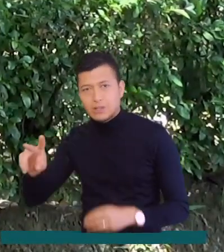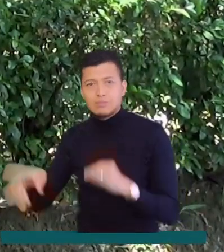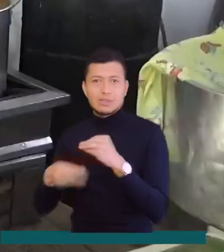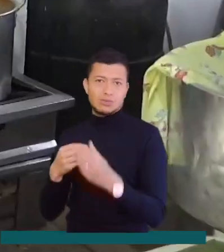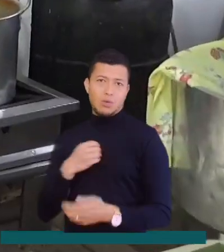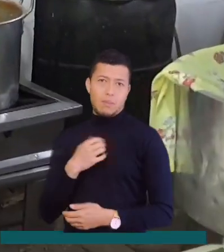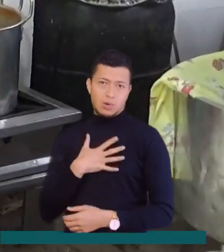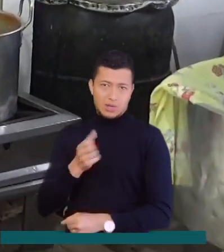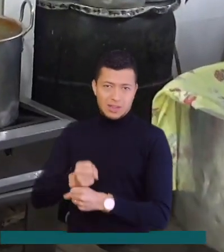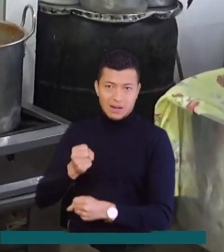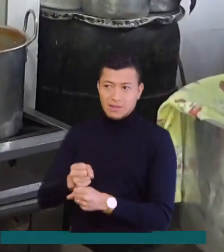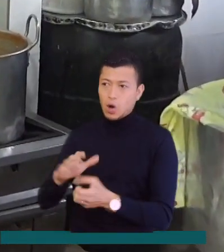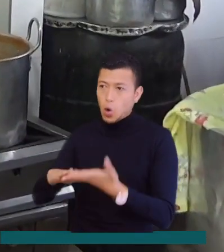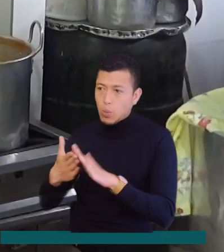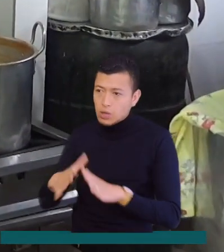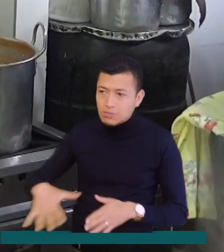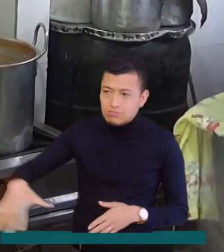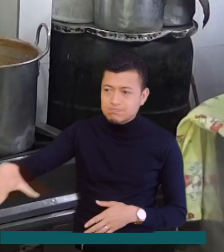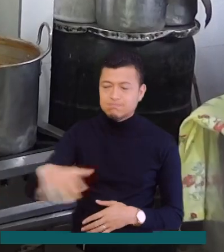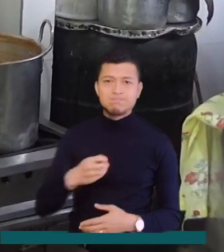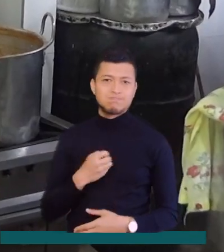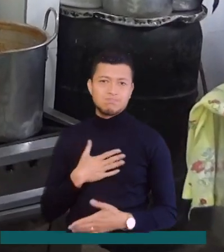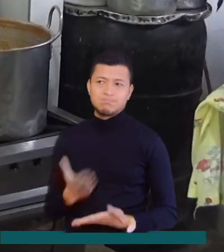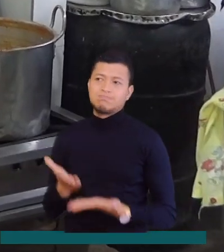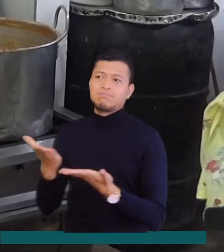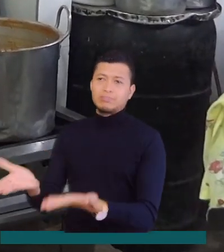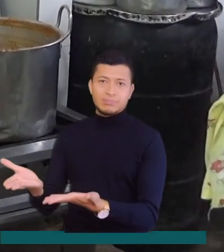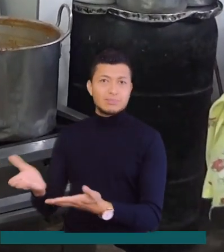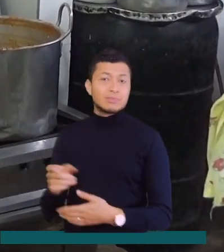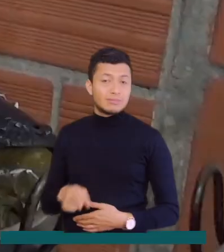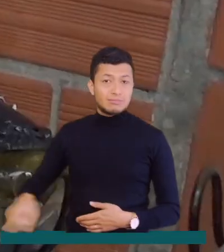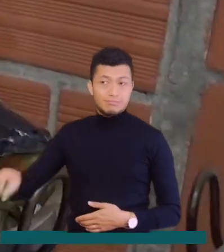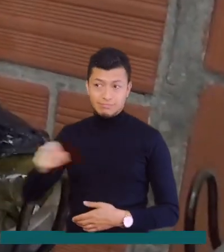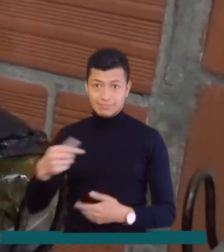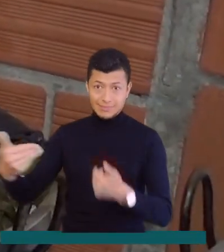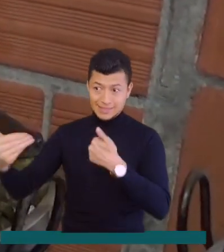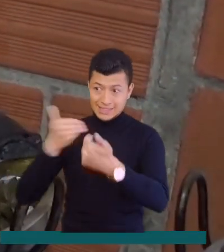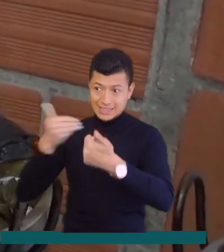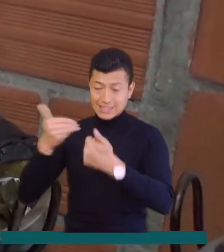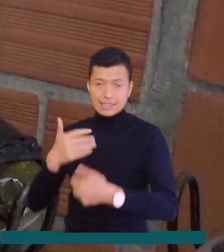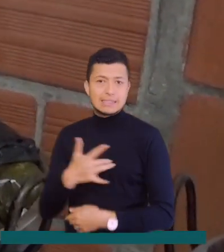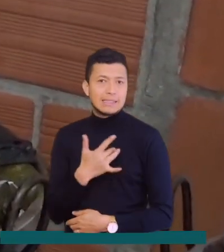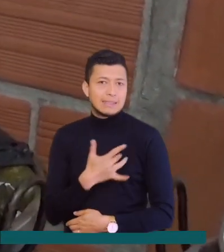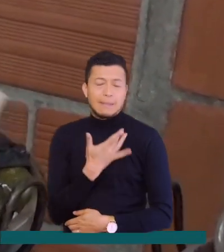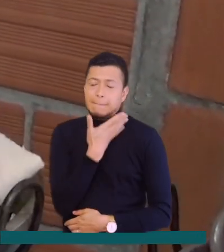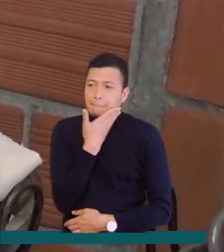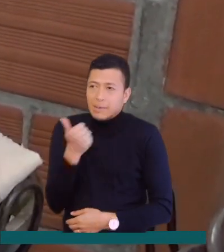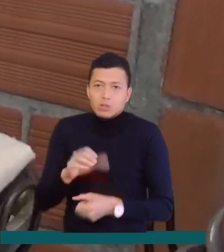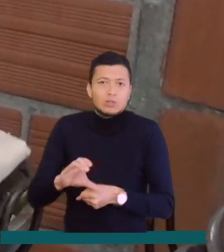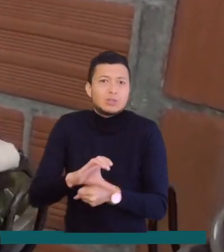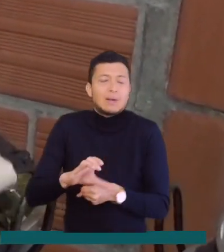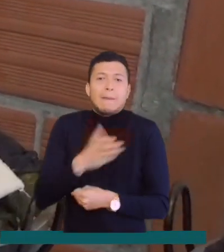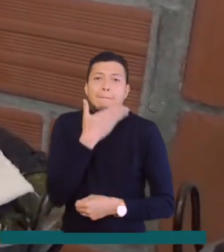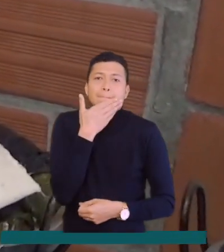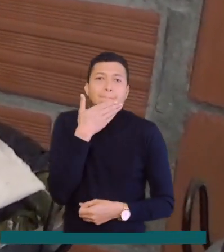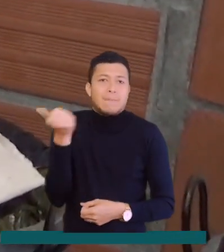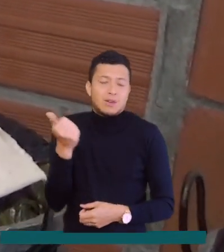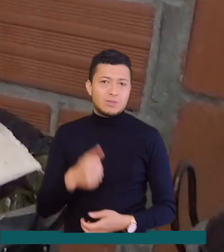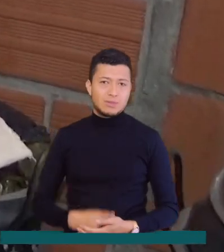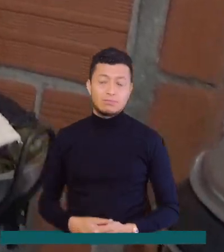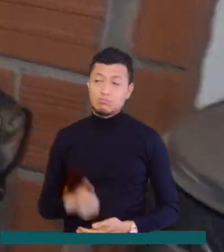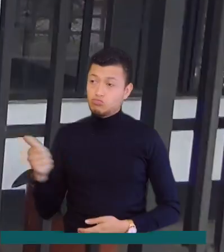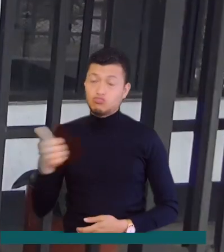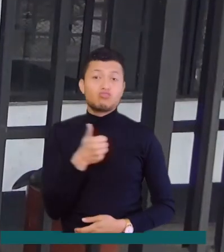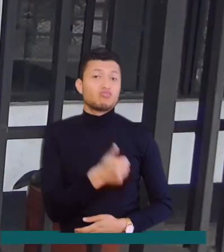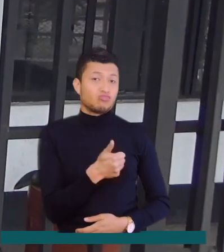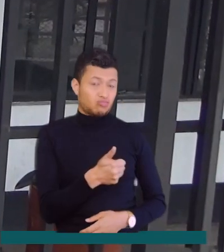oportunidad de trabajo a miembros de la comunidad, son calificados por algunos de sus clientes como los mejores de la ciudad. Son muy buenos